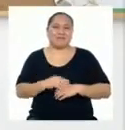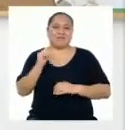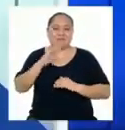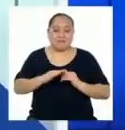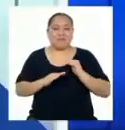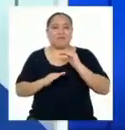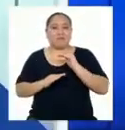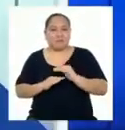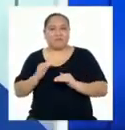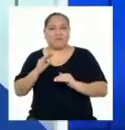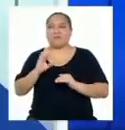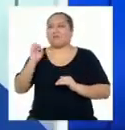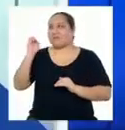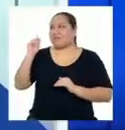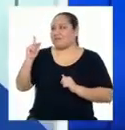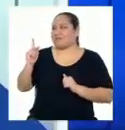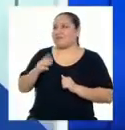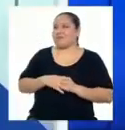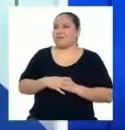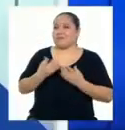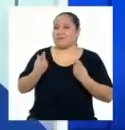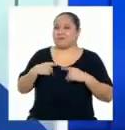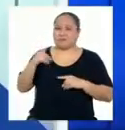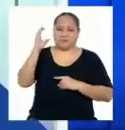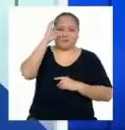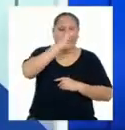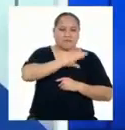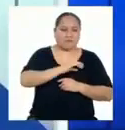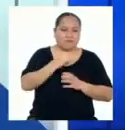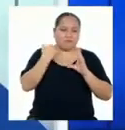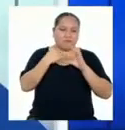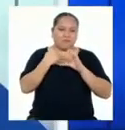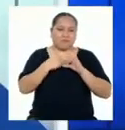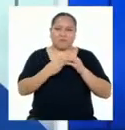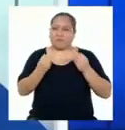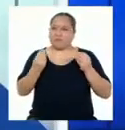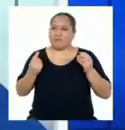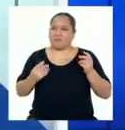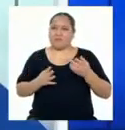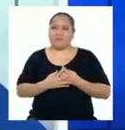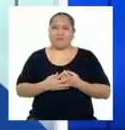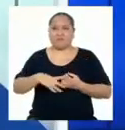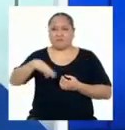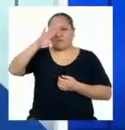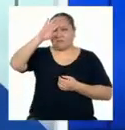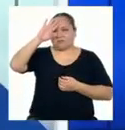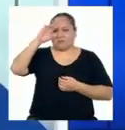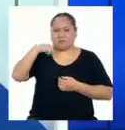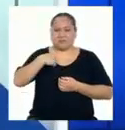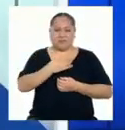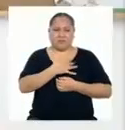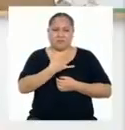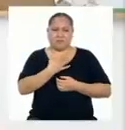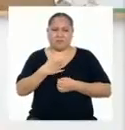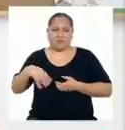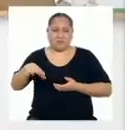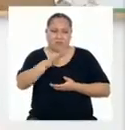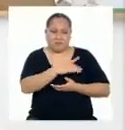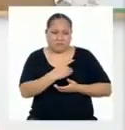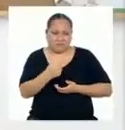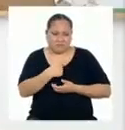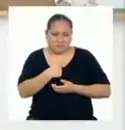paso a paso. Ya, mejor, porque cuando busco en internet me salen hartos síntomas y de pronto siento que los tengo todos.